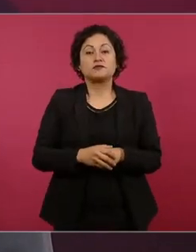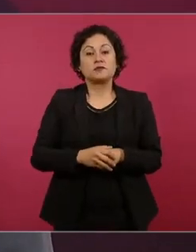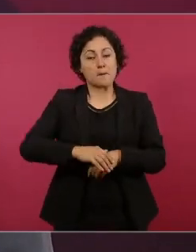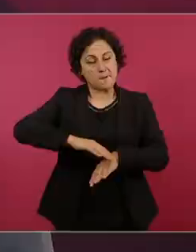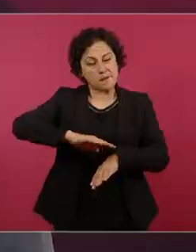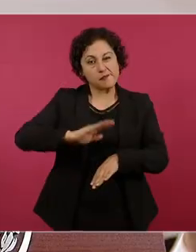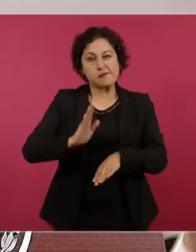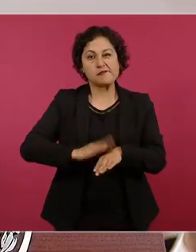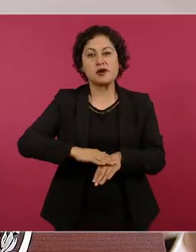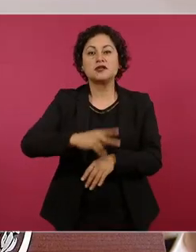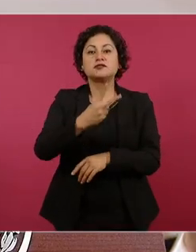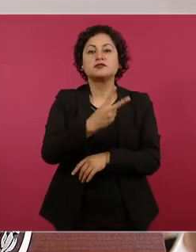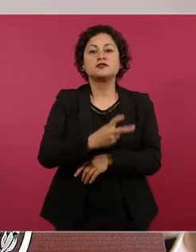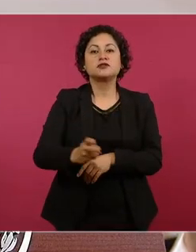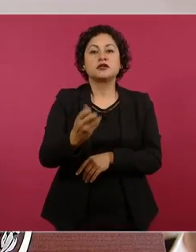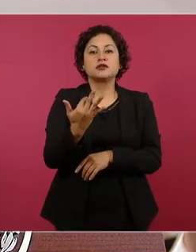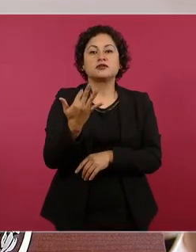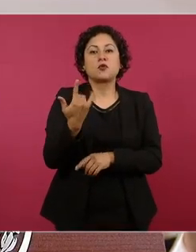suites